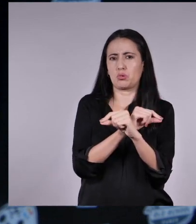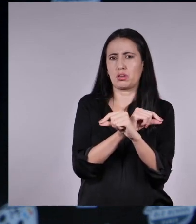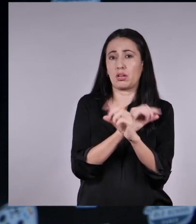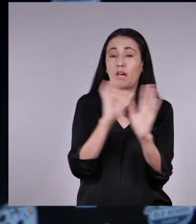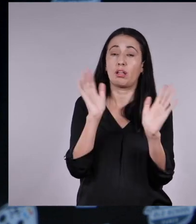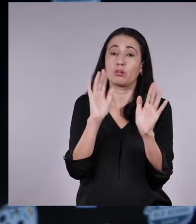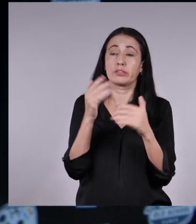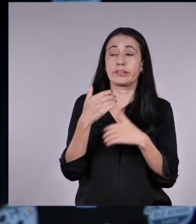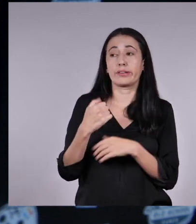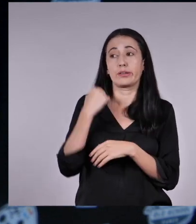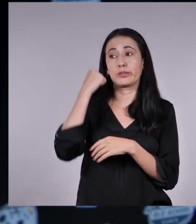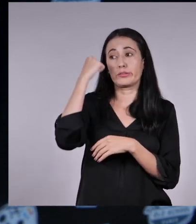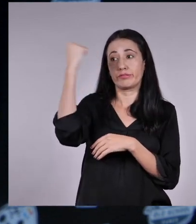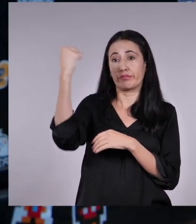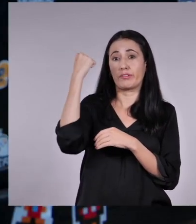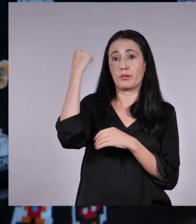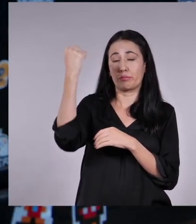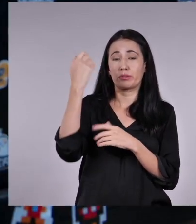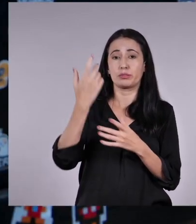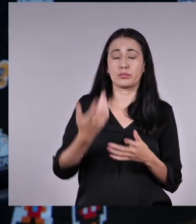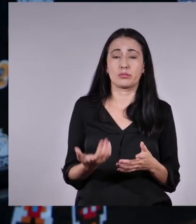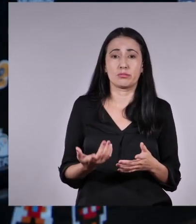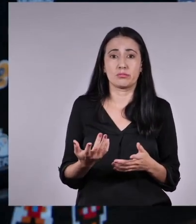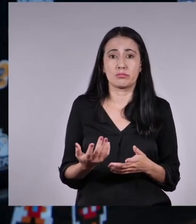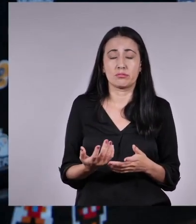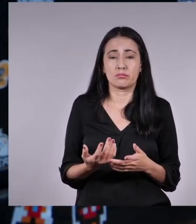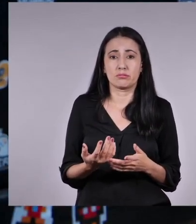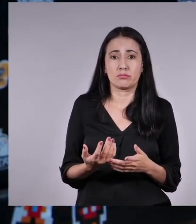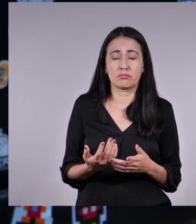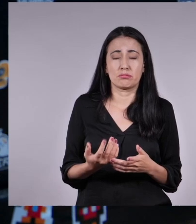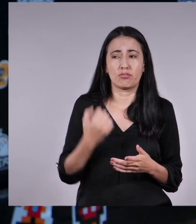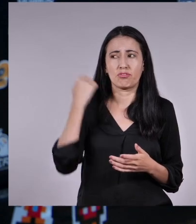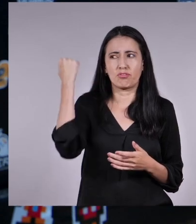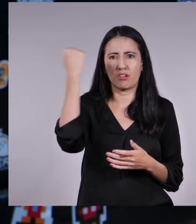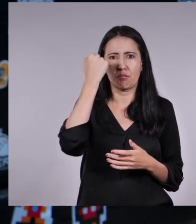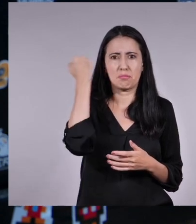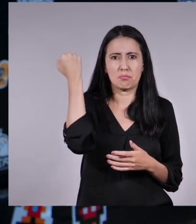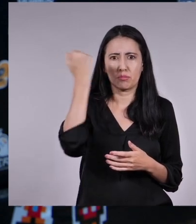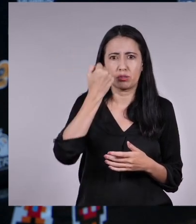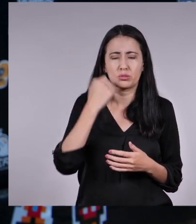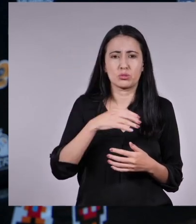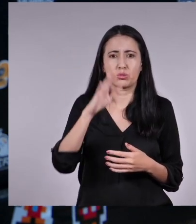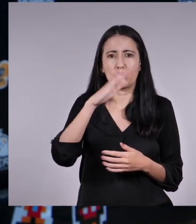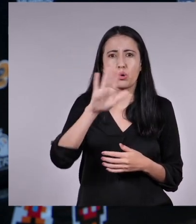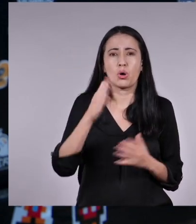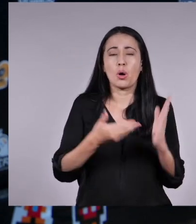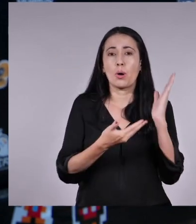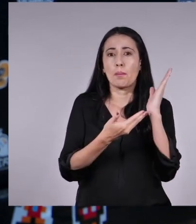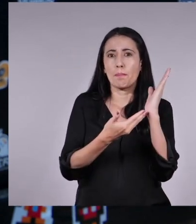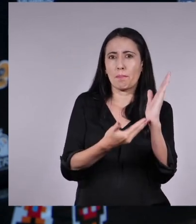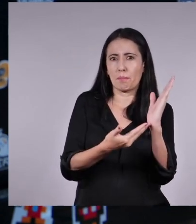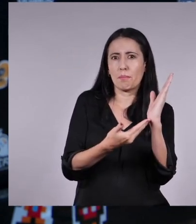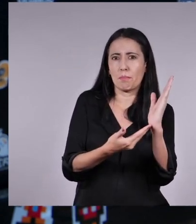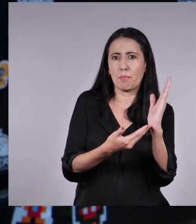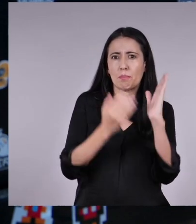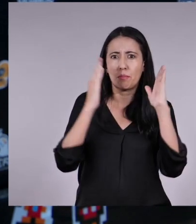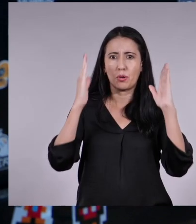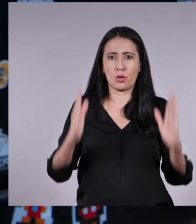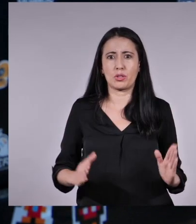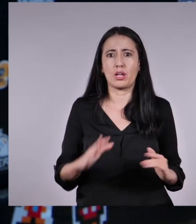mediático en beneficio de ellas. No. ¿Cómo le cachan a la modelo Toya Montoya?